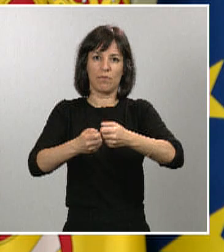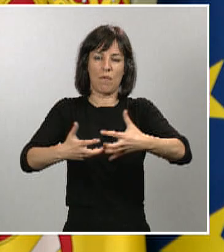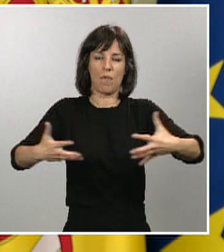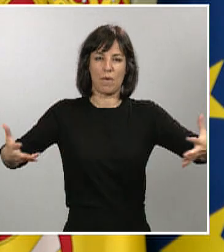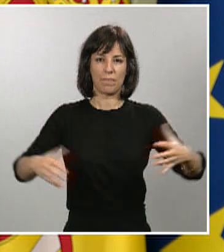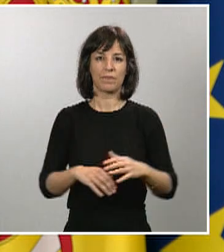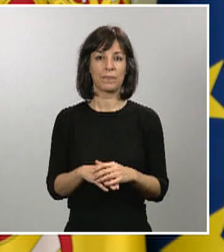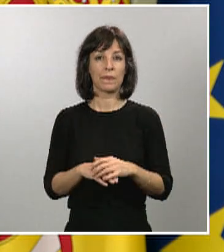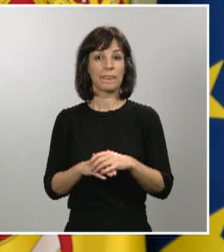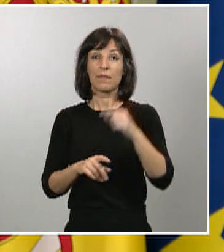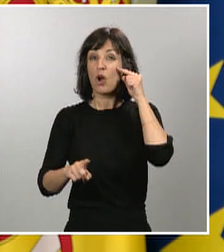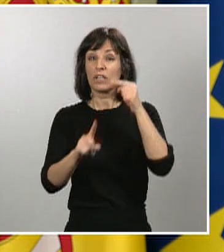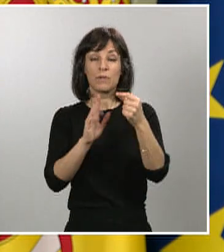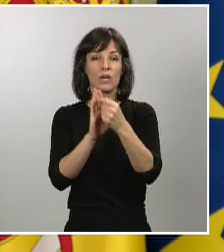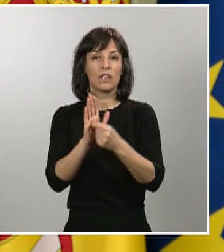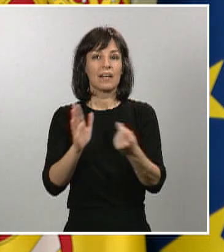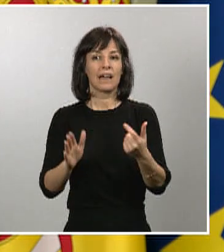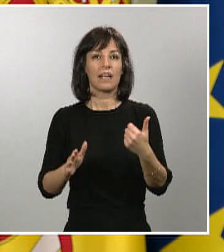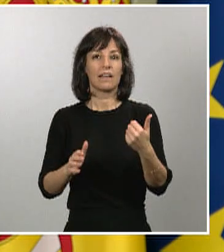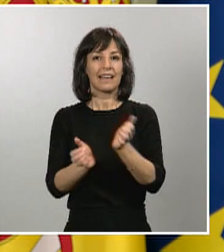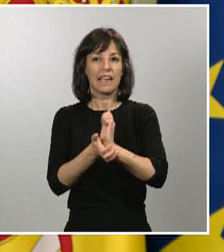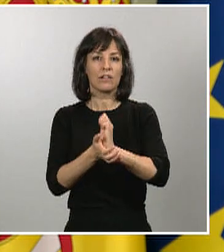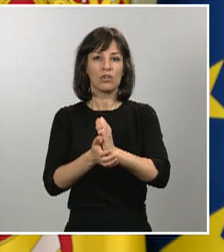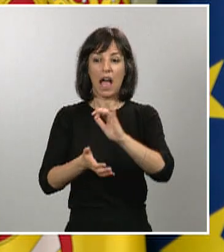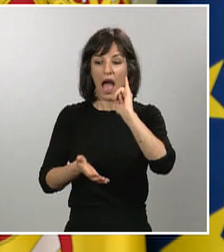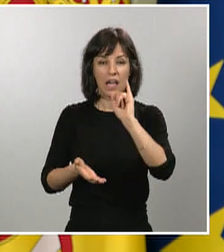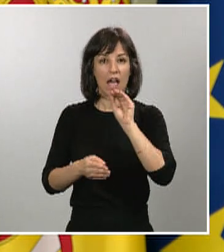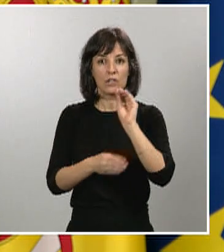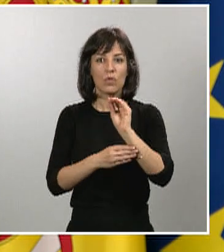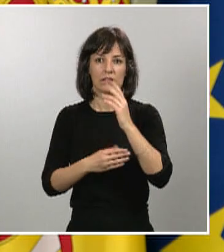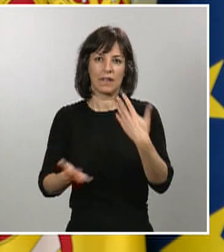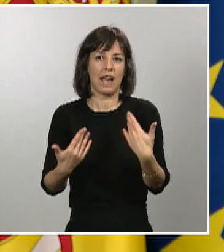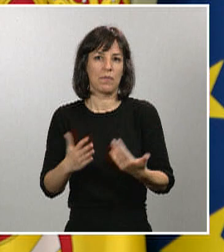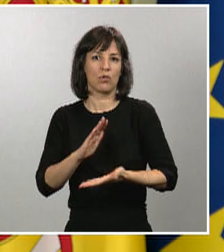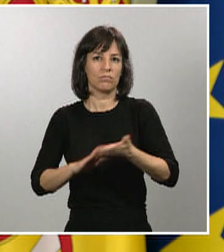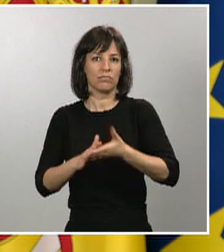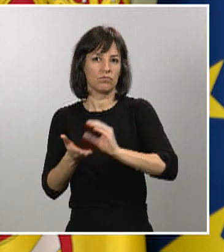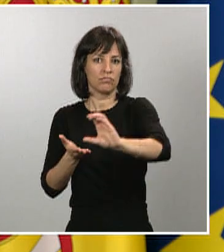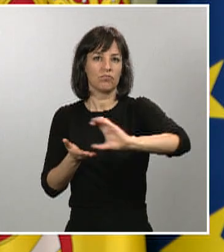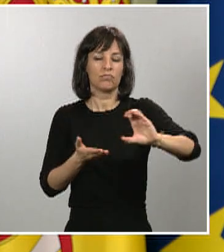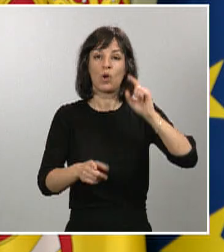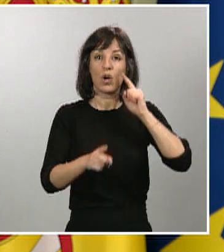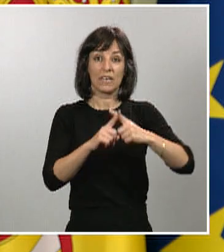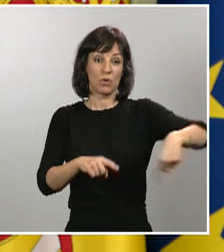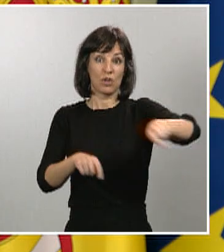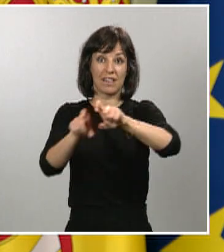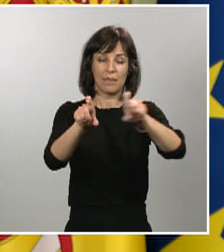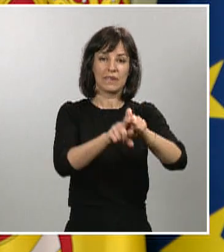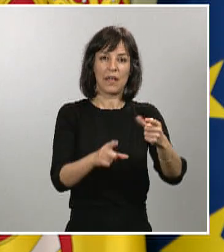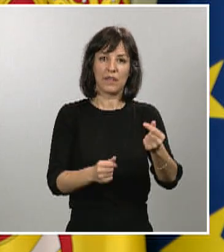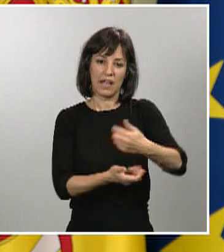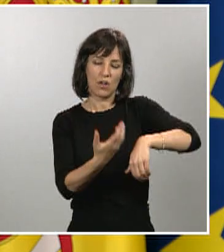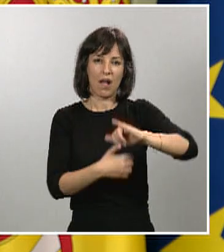desembolso de créditos y ayudas disponibles con el objetivo de facilitar la liquidez a las empresas industriales.